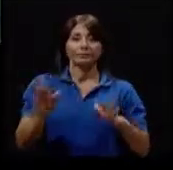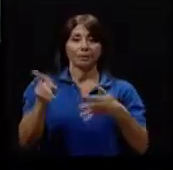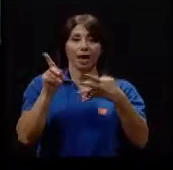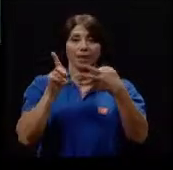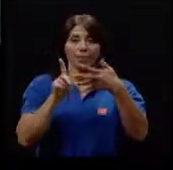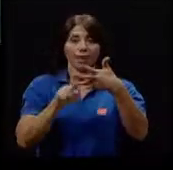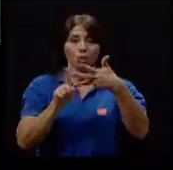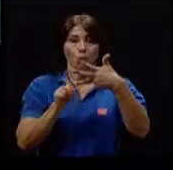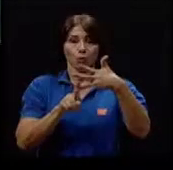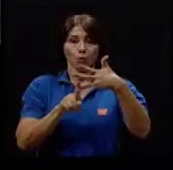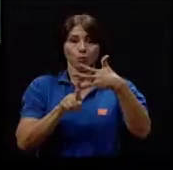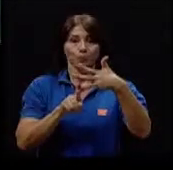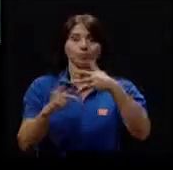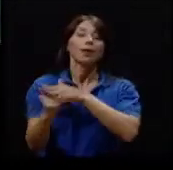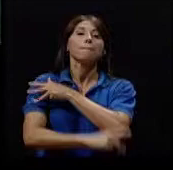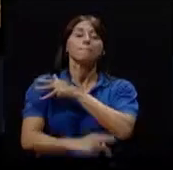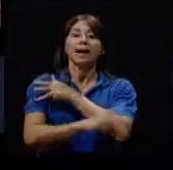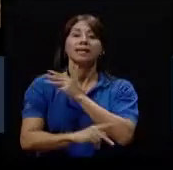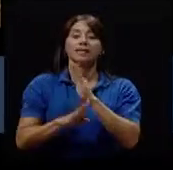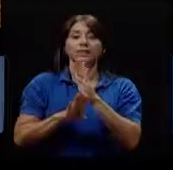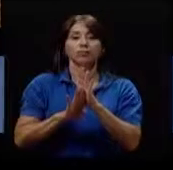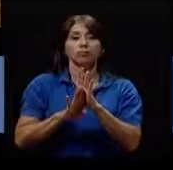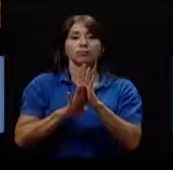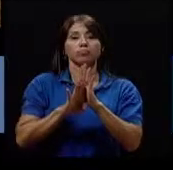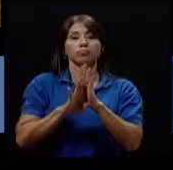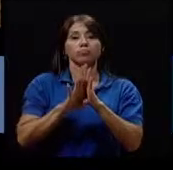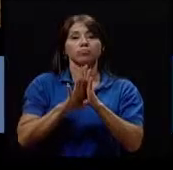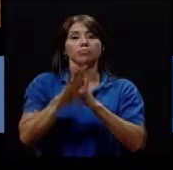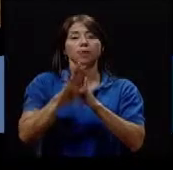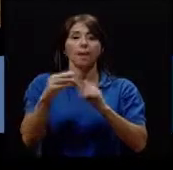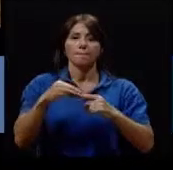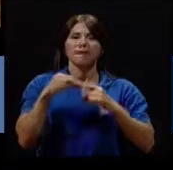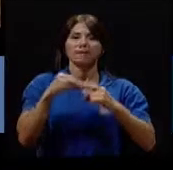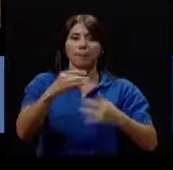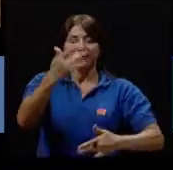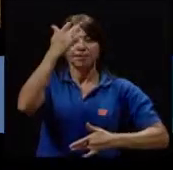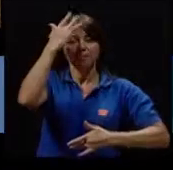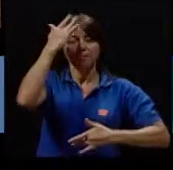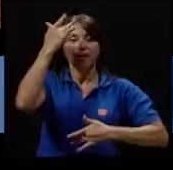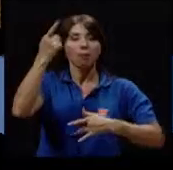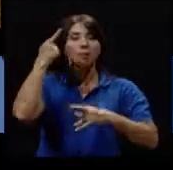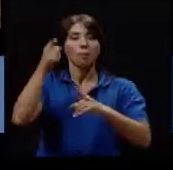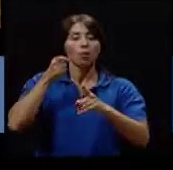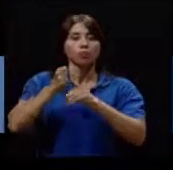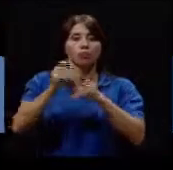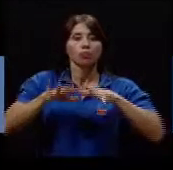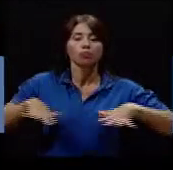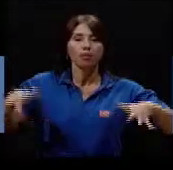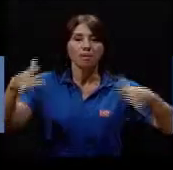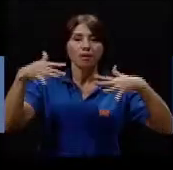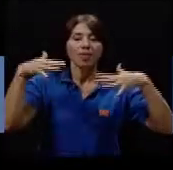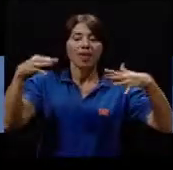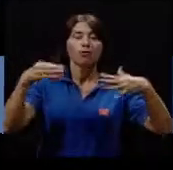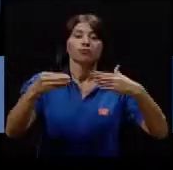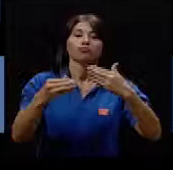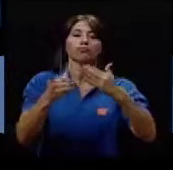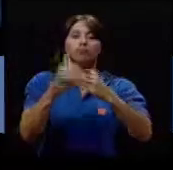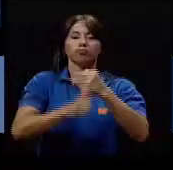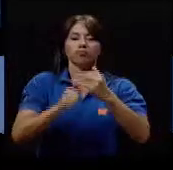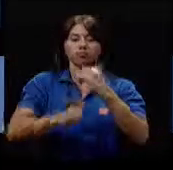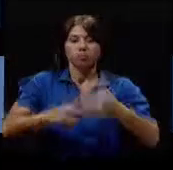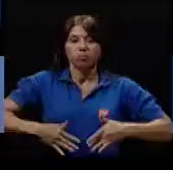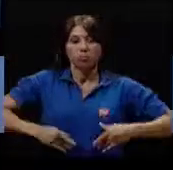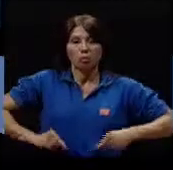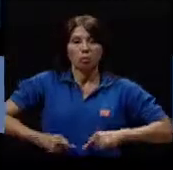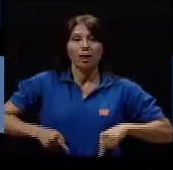dato 4 en los países en desarrollo las principales enfermedades de origen medioambiental son las enfermedades diarreicas las infecciones